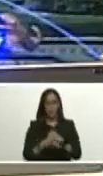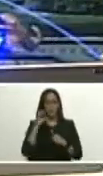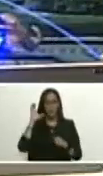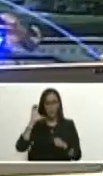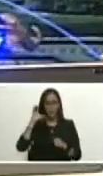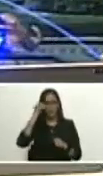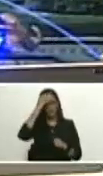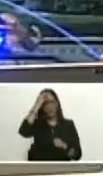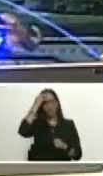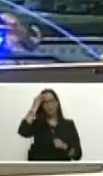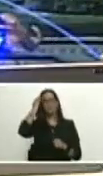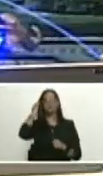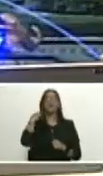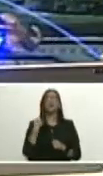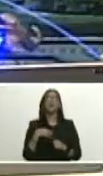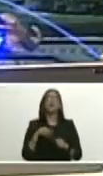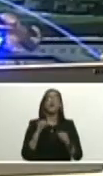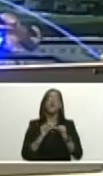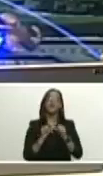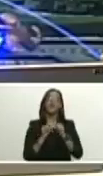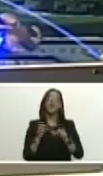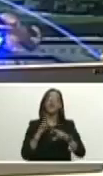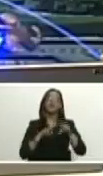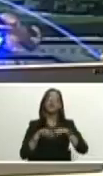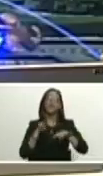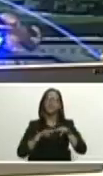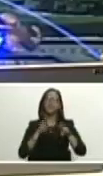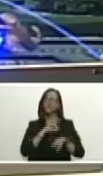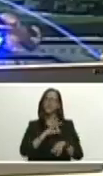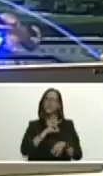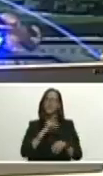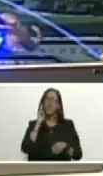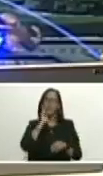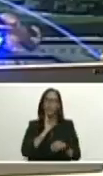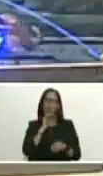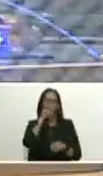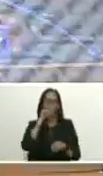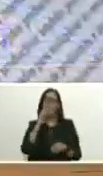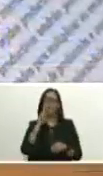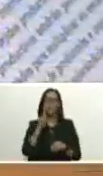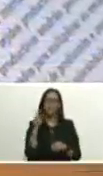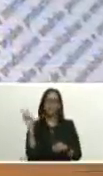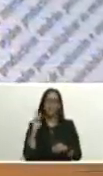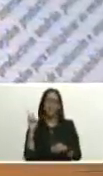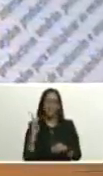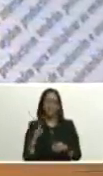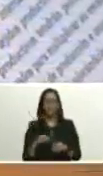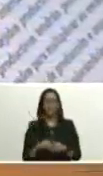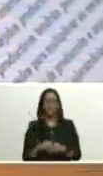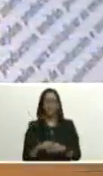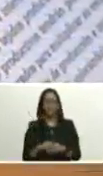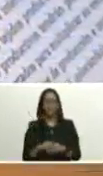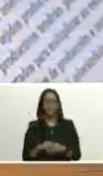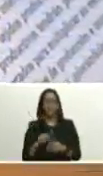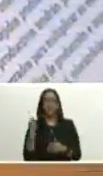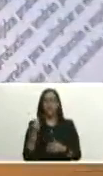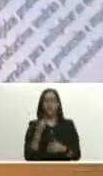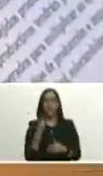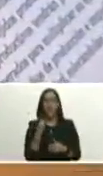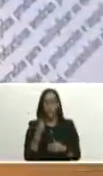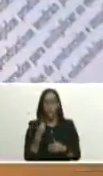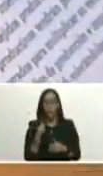continuar construyendo el socialismo bolivariano del siglo XXI en Venezuela como alternativo